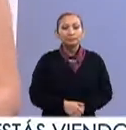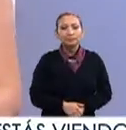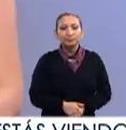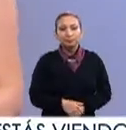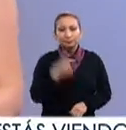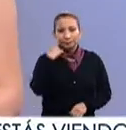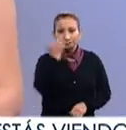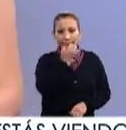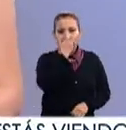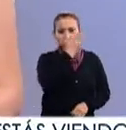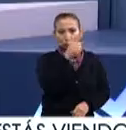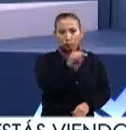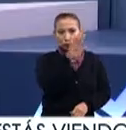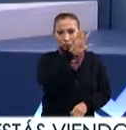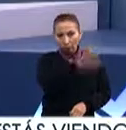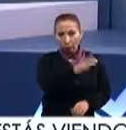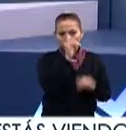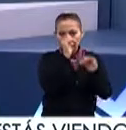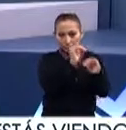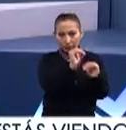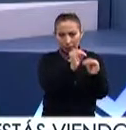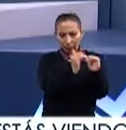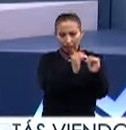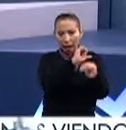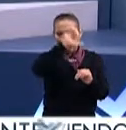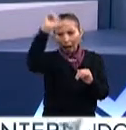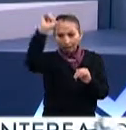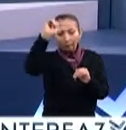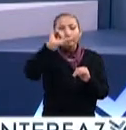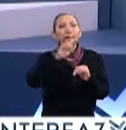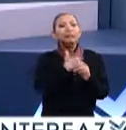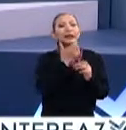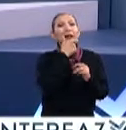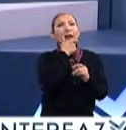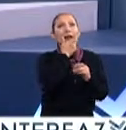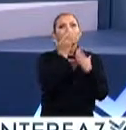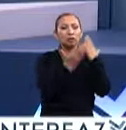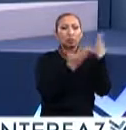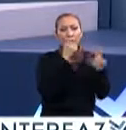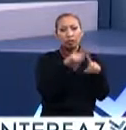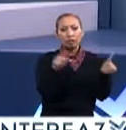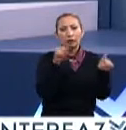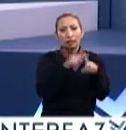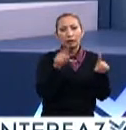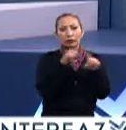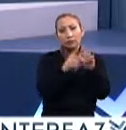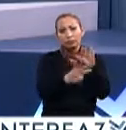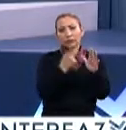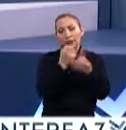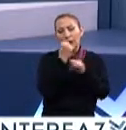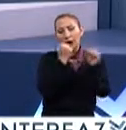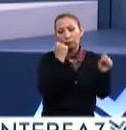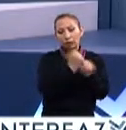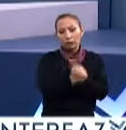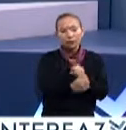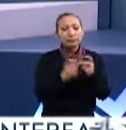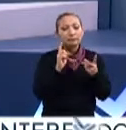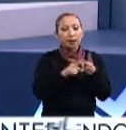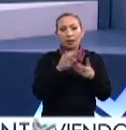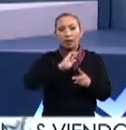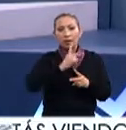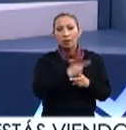sí, sí. Bueno, en la escuela 8.5 mínimo y bueno, inglés he estudiado varios años y